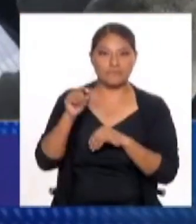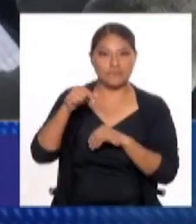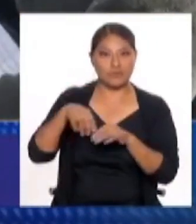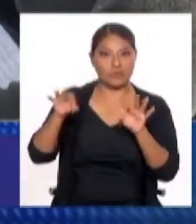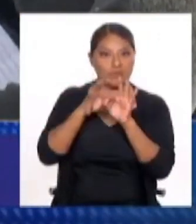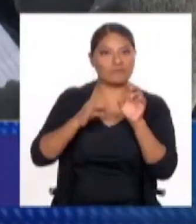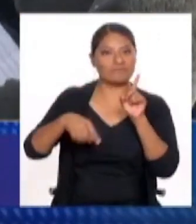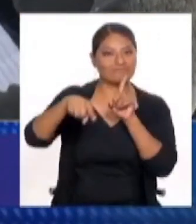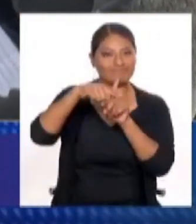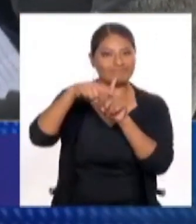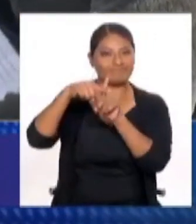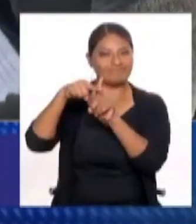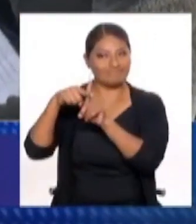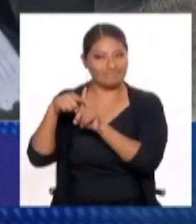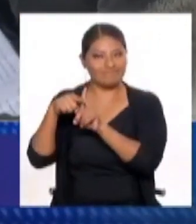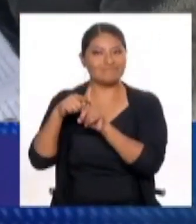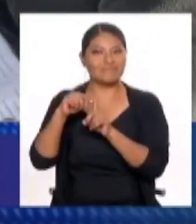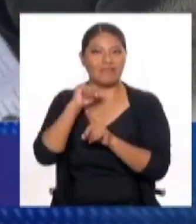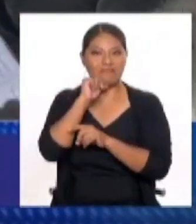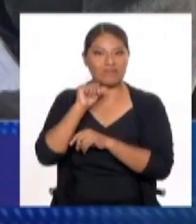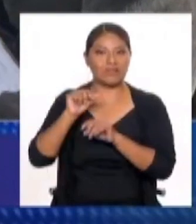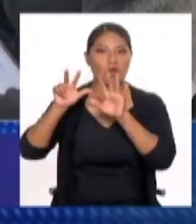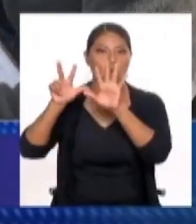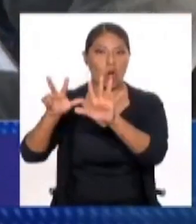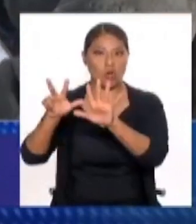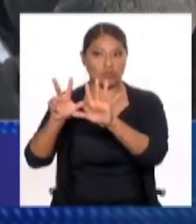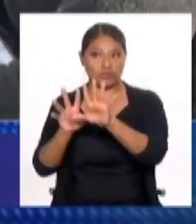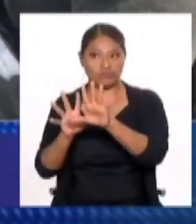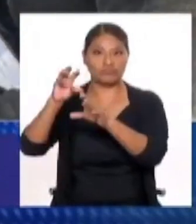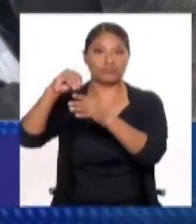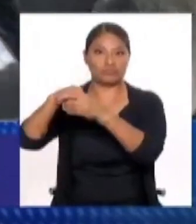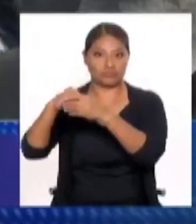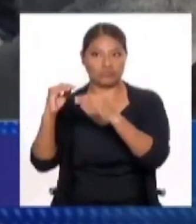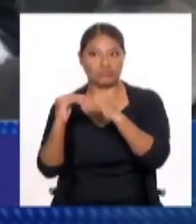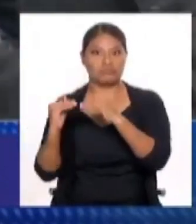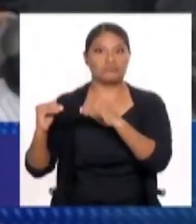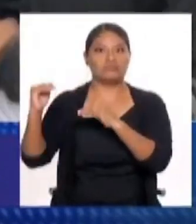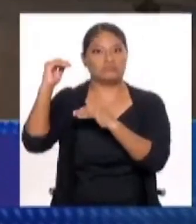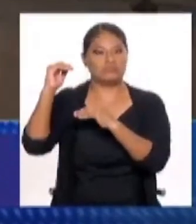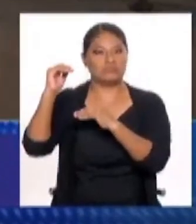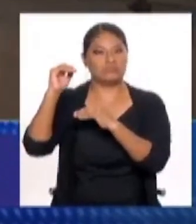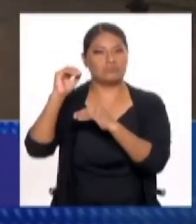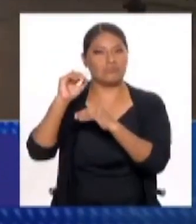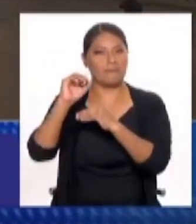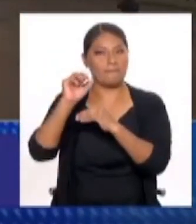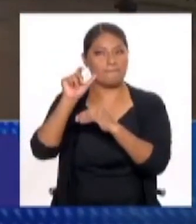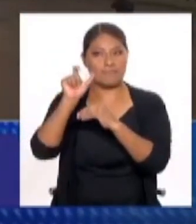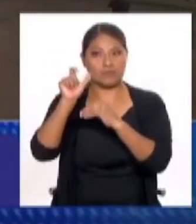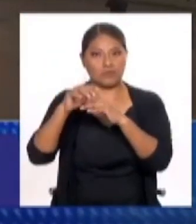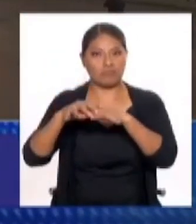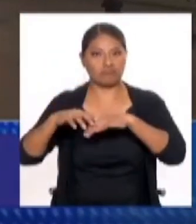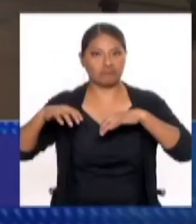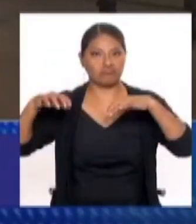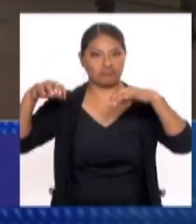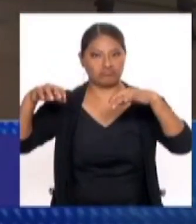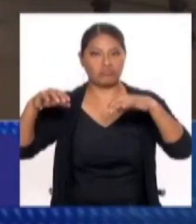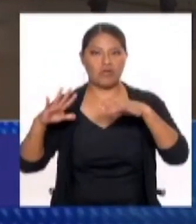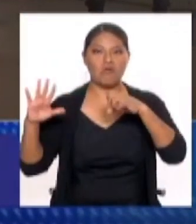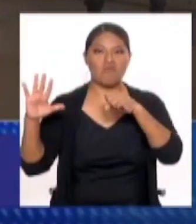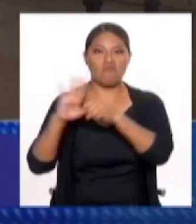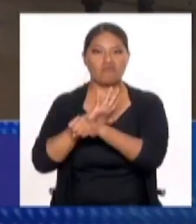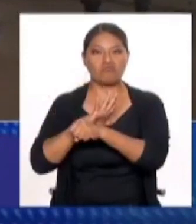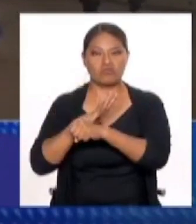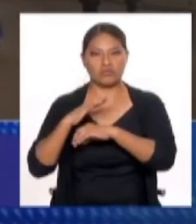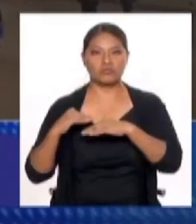propositivo. sea, le faltan ocho miembros para alcanzar 31 votos para que esta fuerza consiga